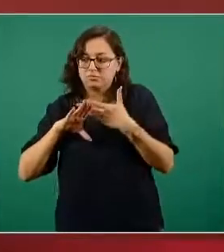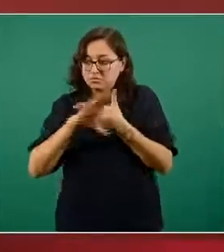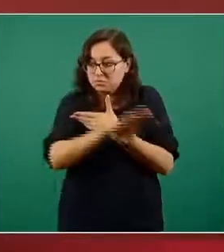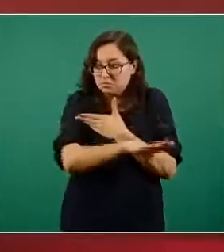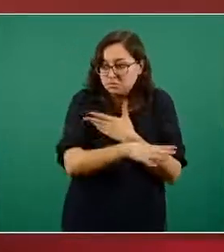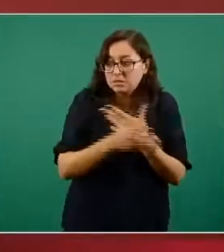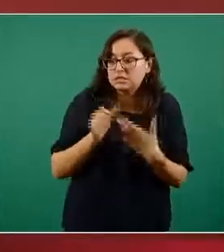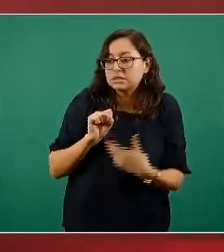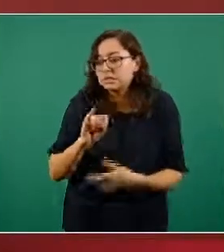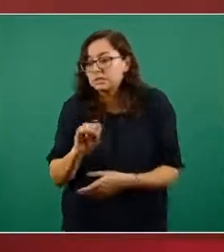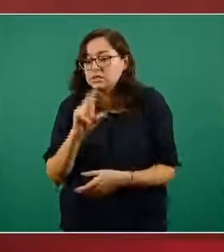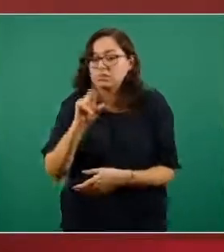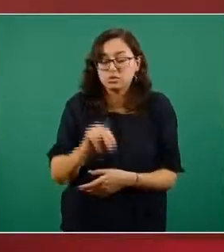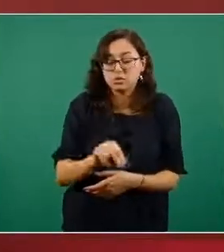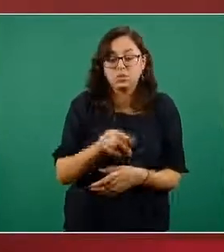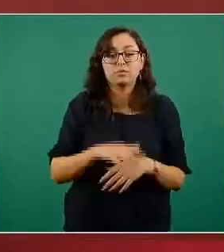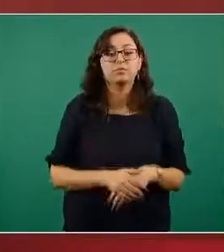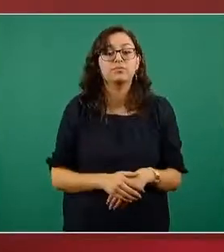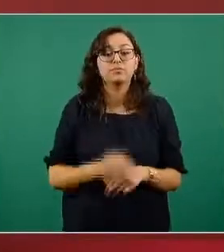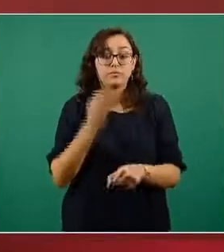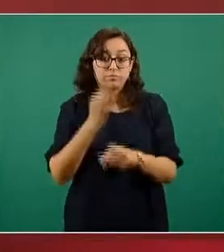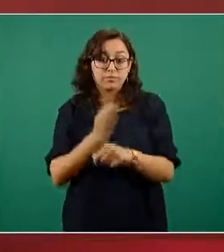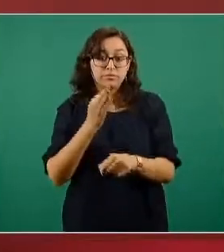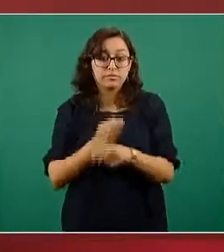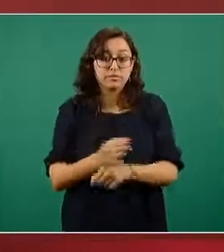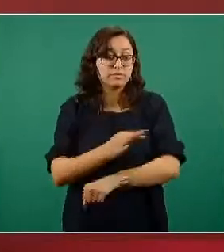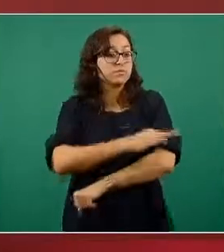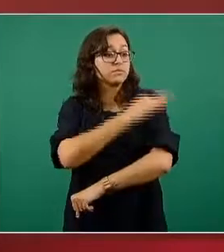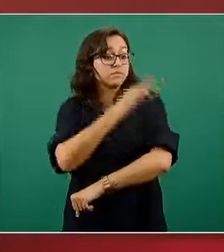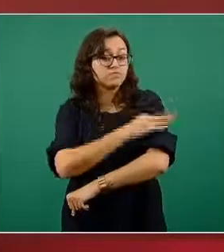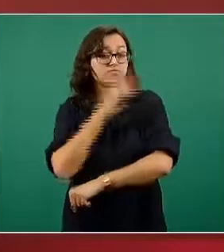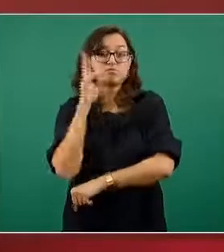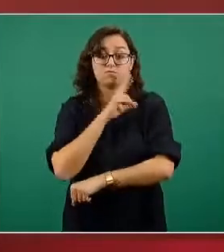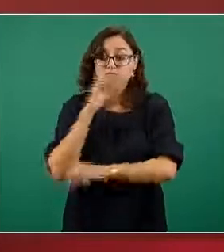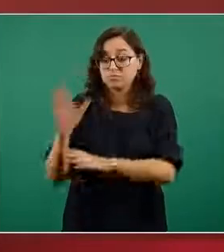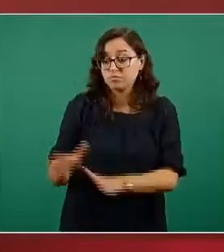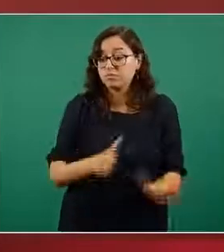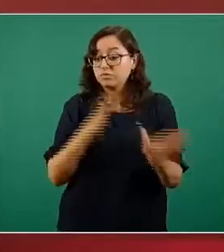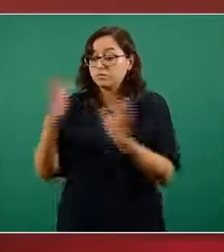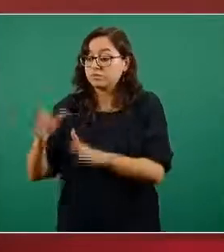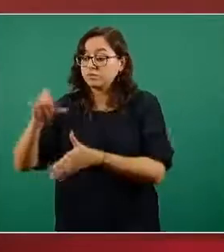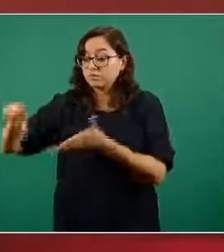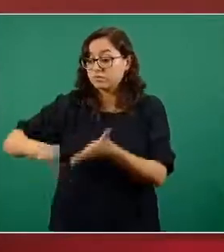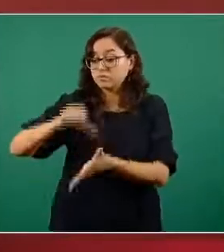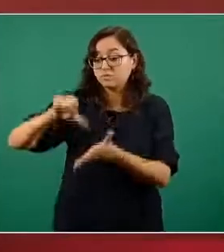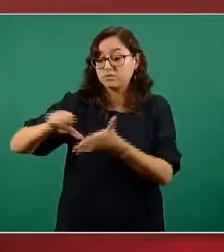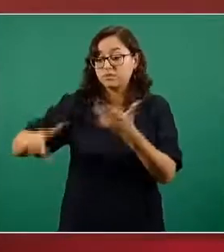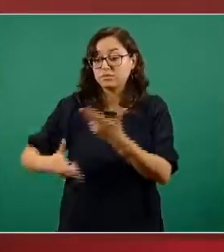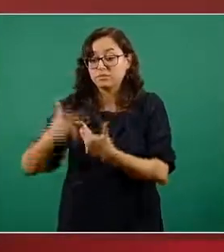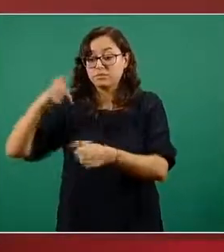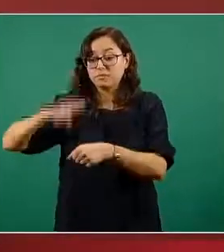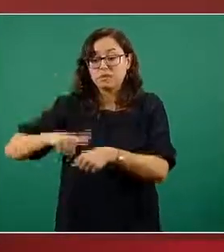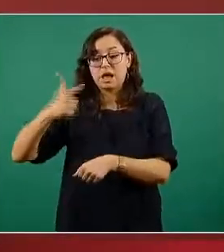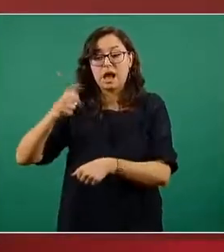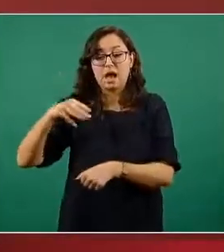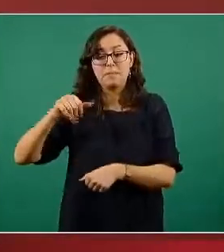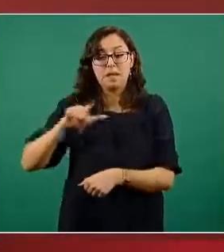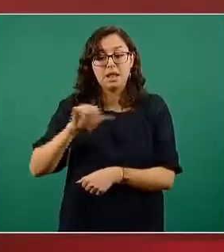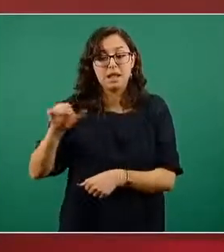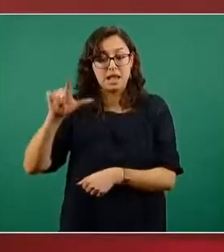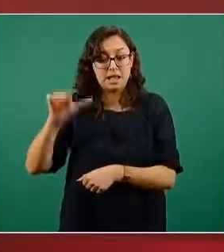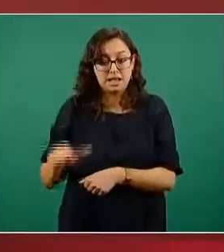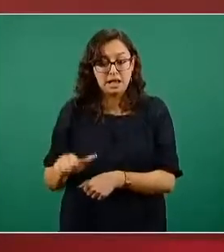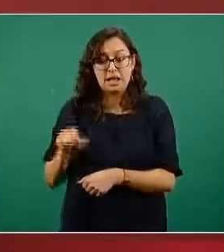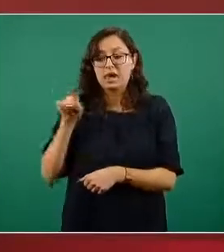la vacuna rusa Sputnik V que fue desarrollada por el centro nacional Gamaleya de epidemiología y